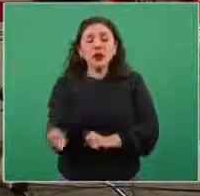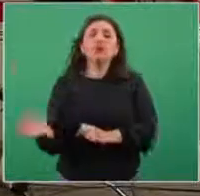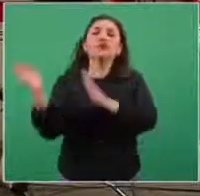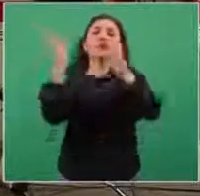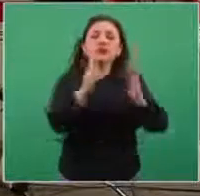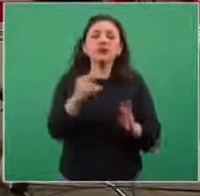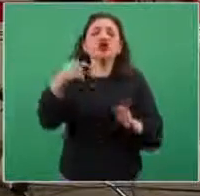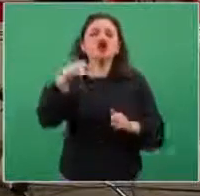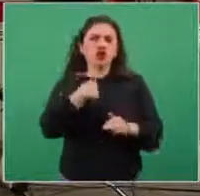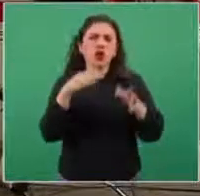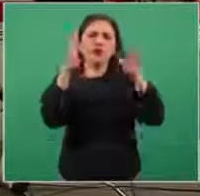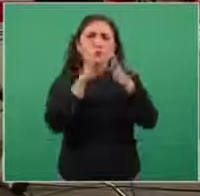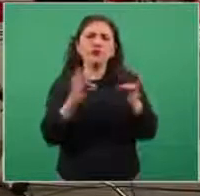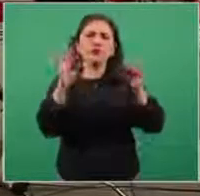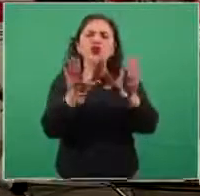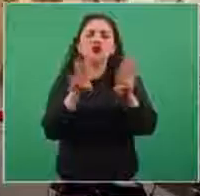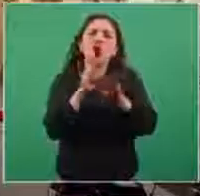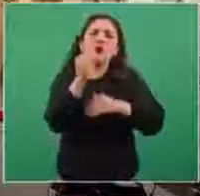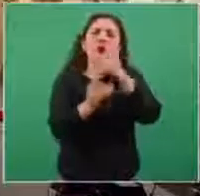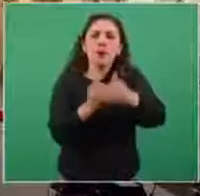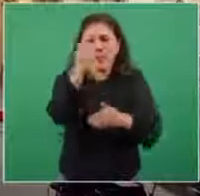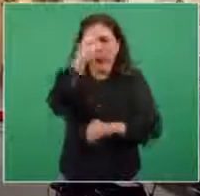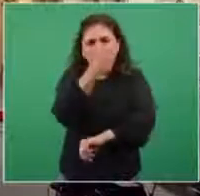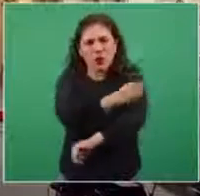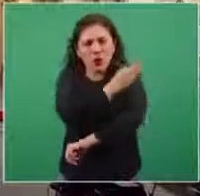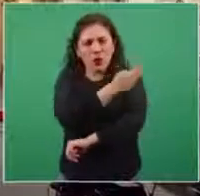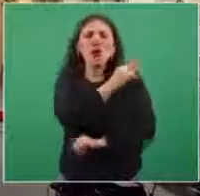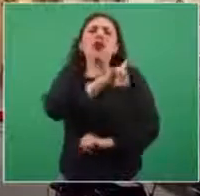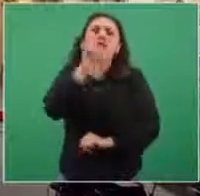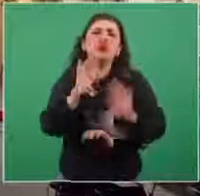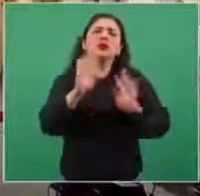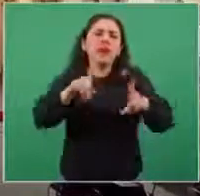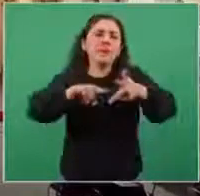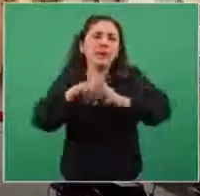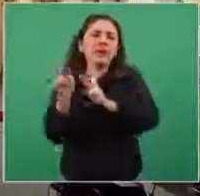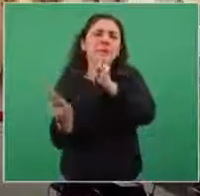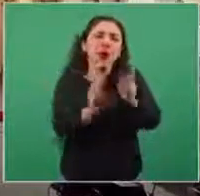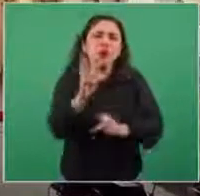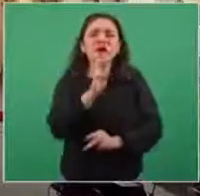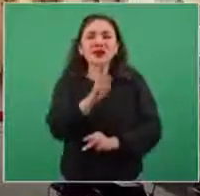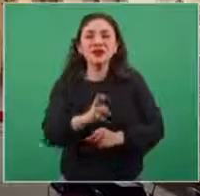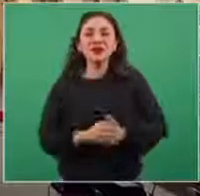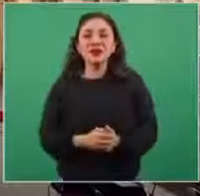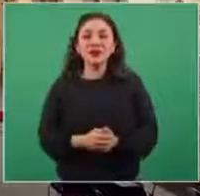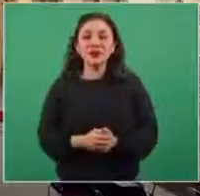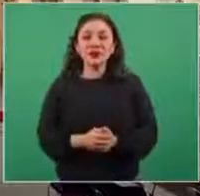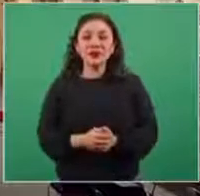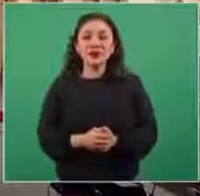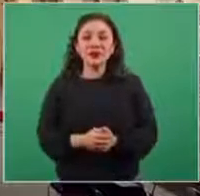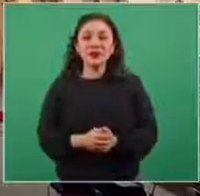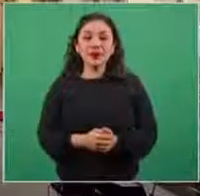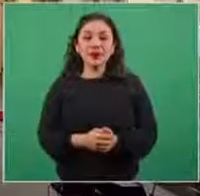el avance de la vacunación y abrimos a preguntas y comentarios. Doctora Alexe, por favor. Gracias.